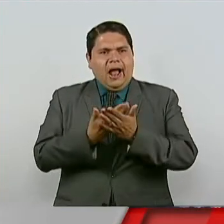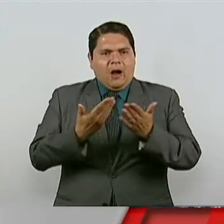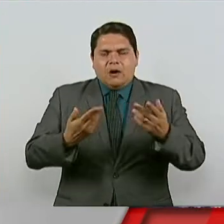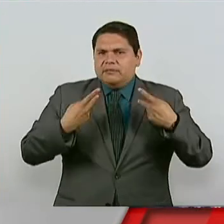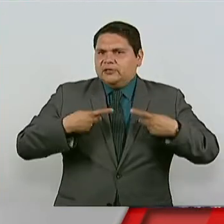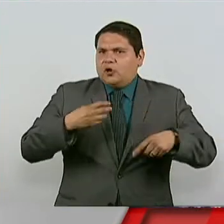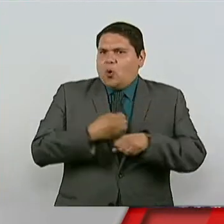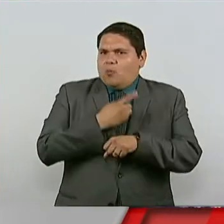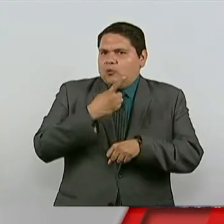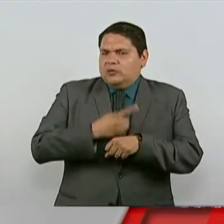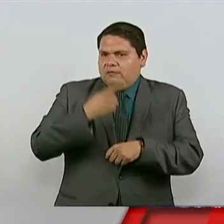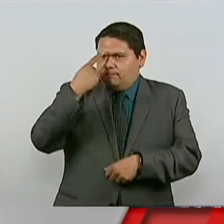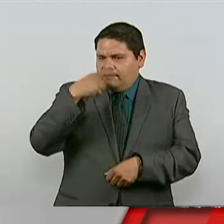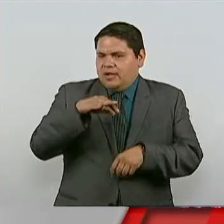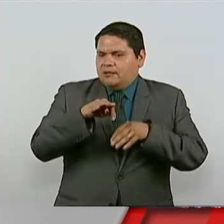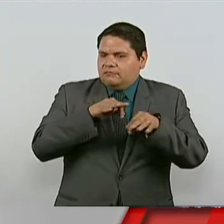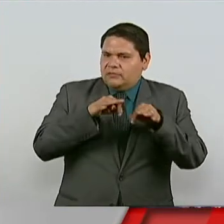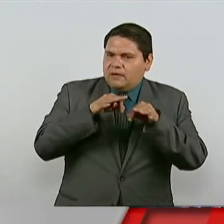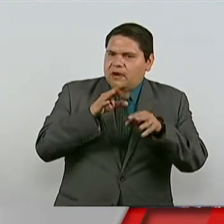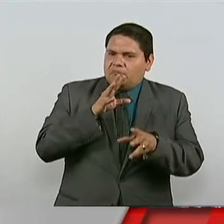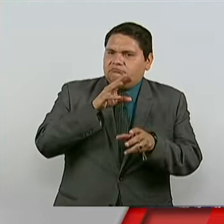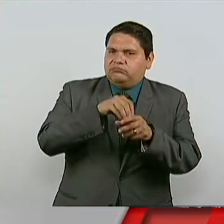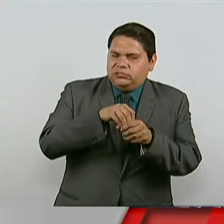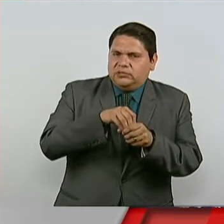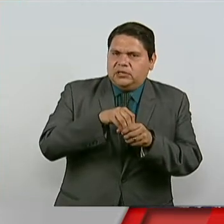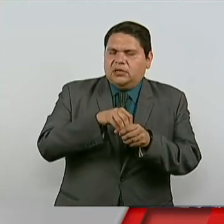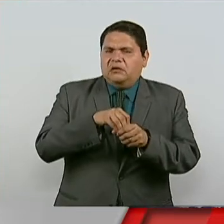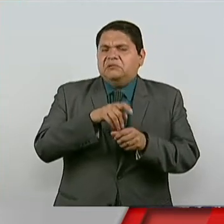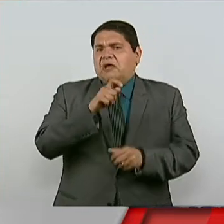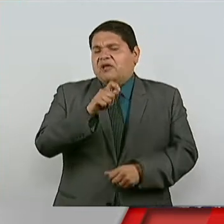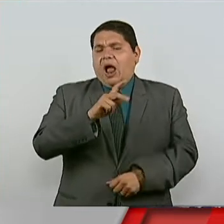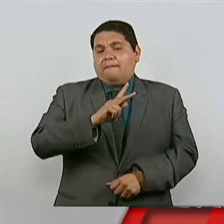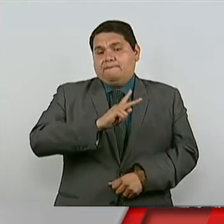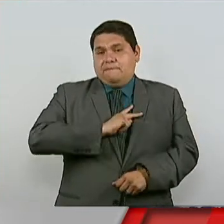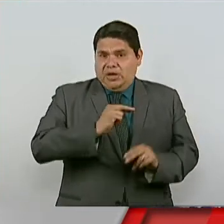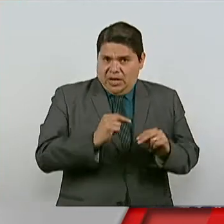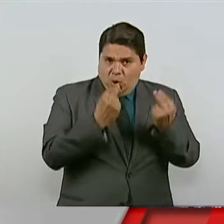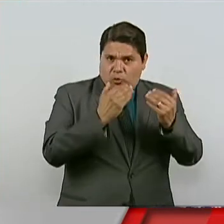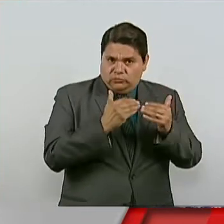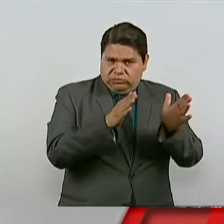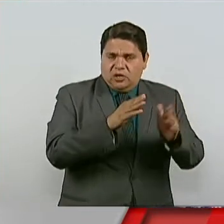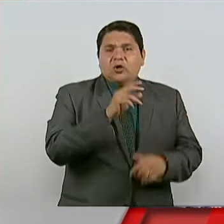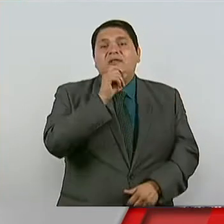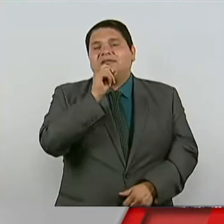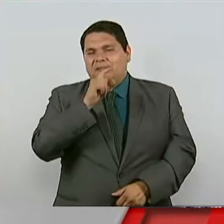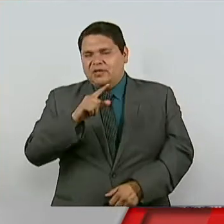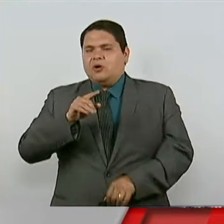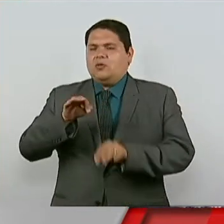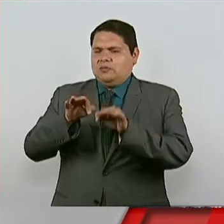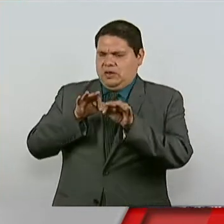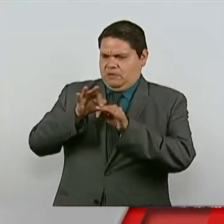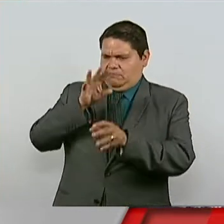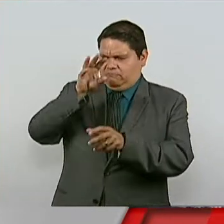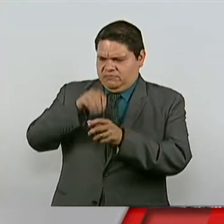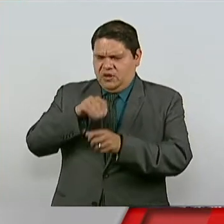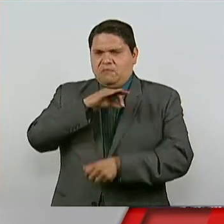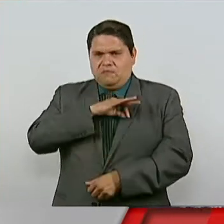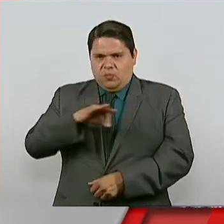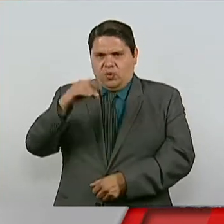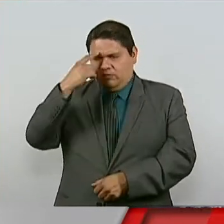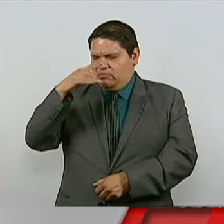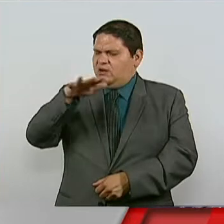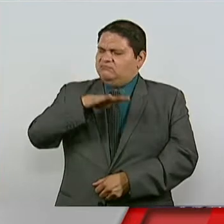oportunidad, no solamente de emprendedores, sino también de trabajo, para una